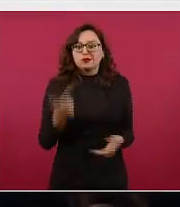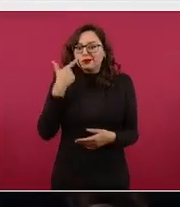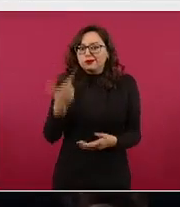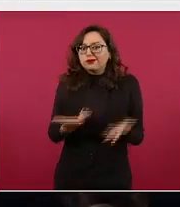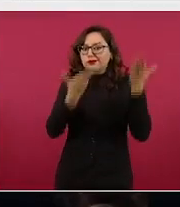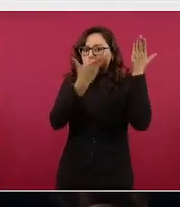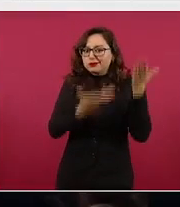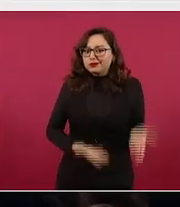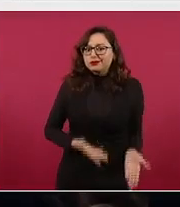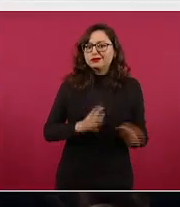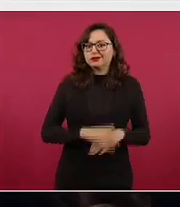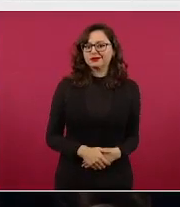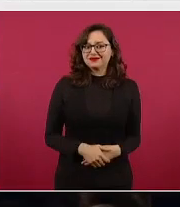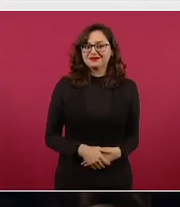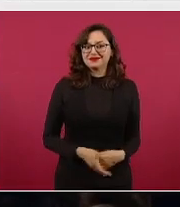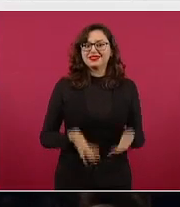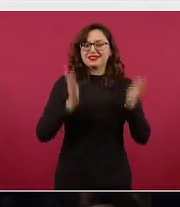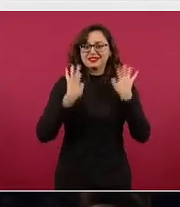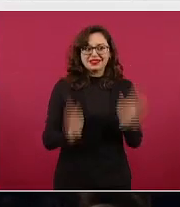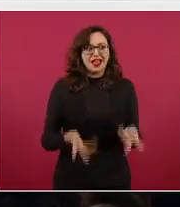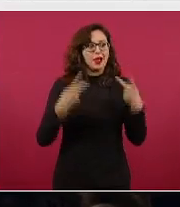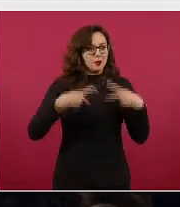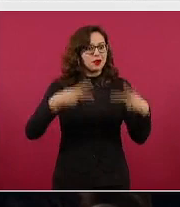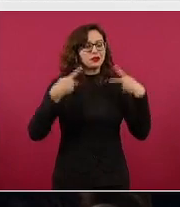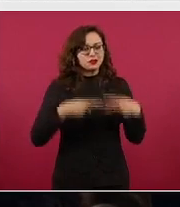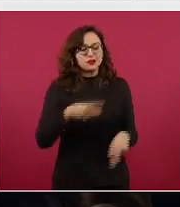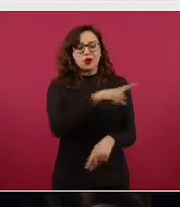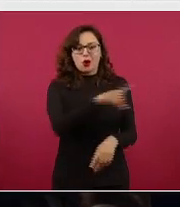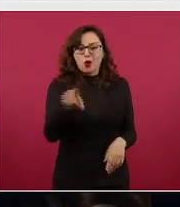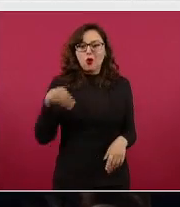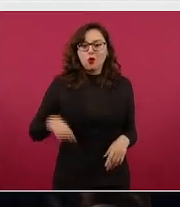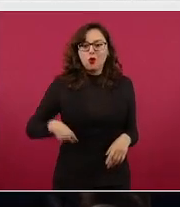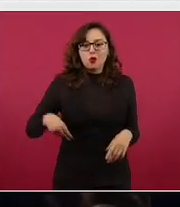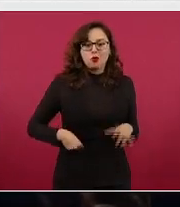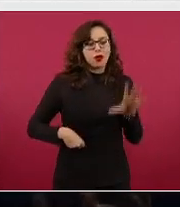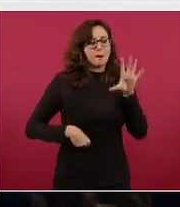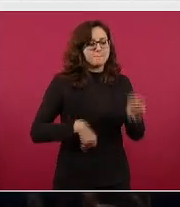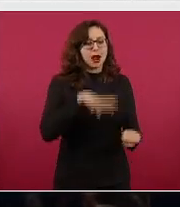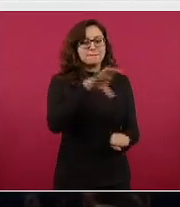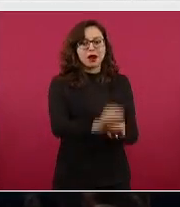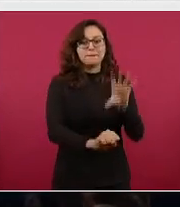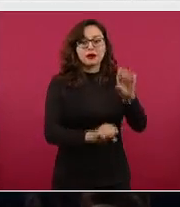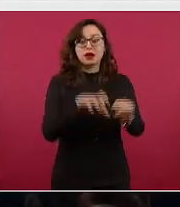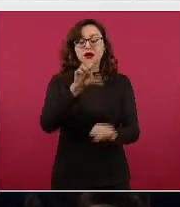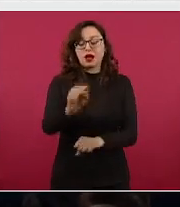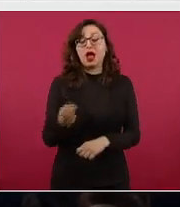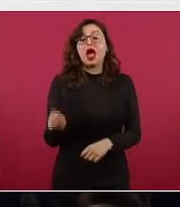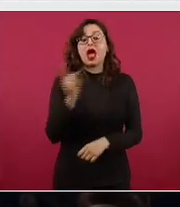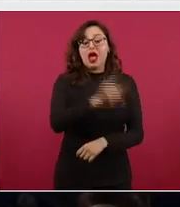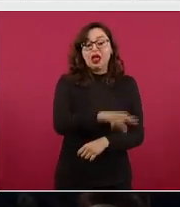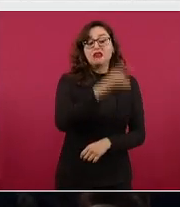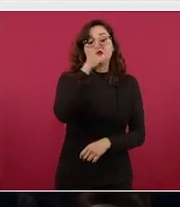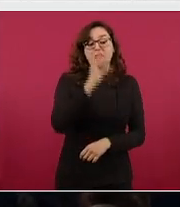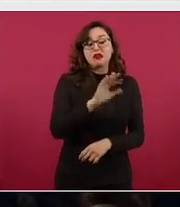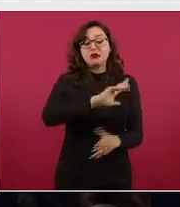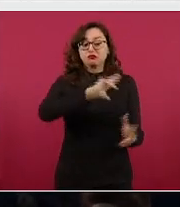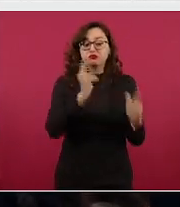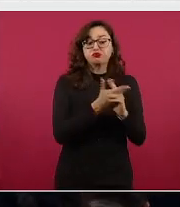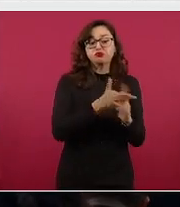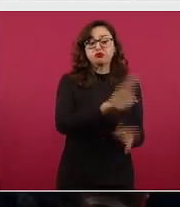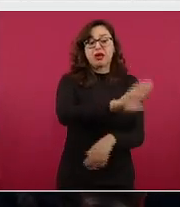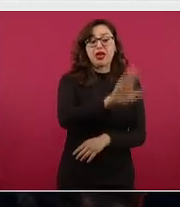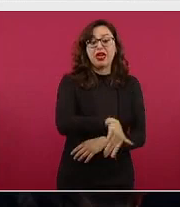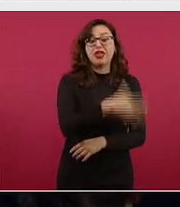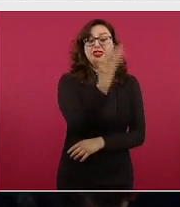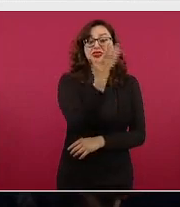acciones mira esto fue 10 de enero del 22 17